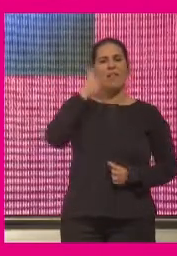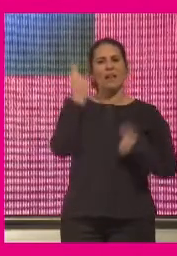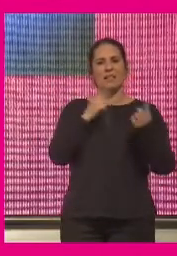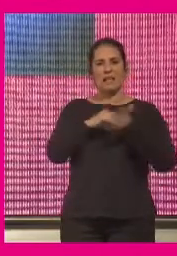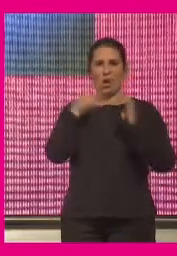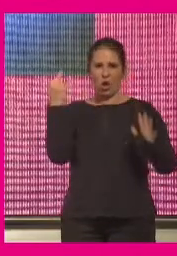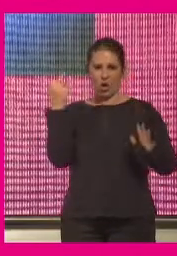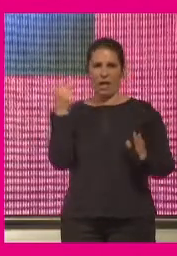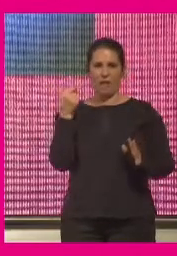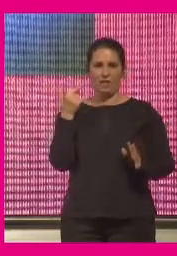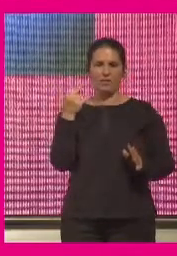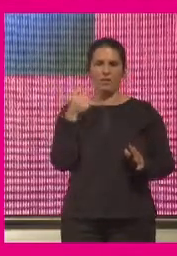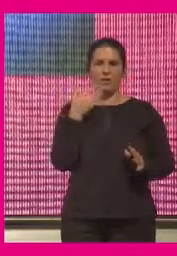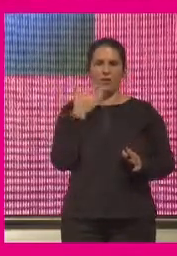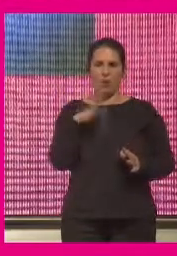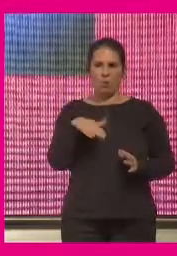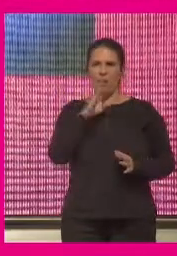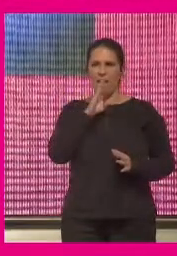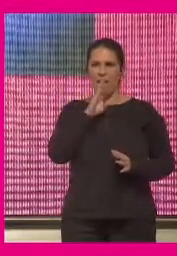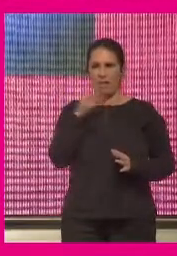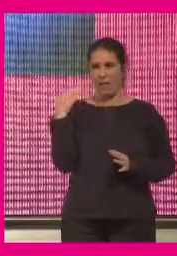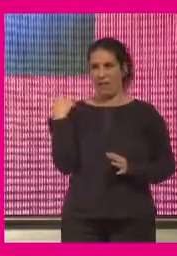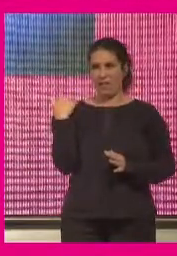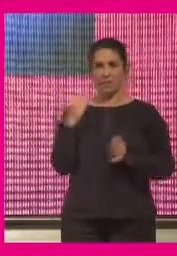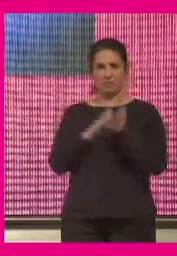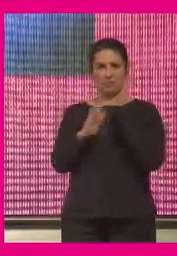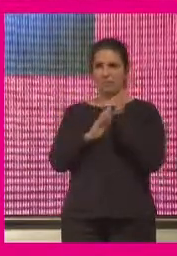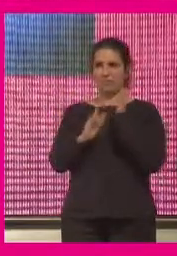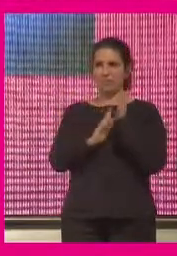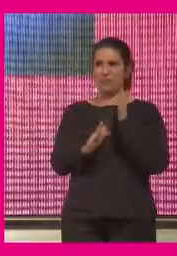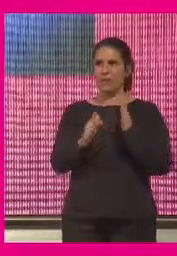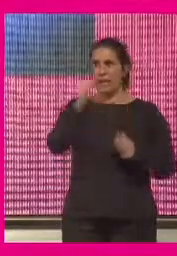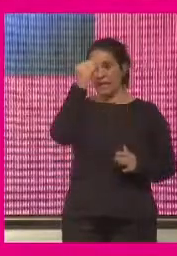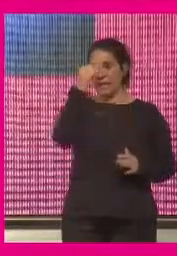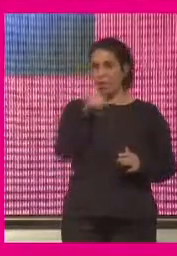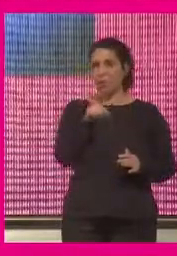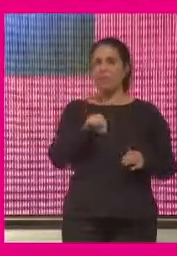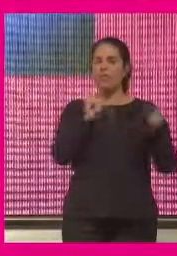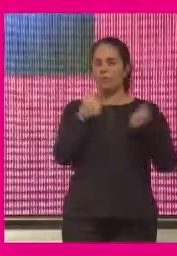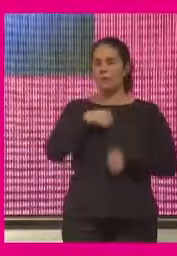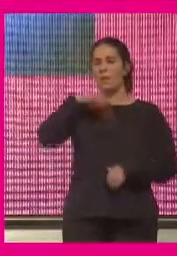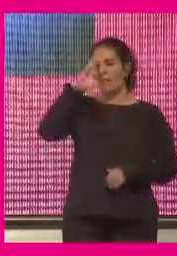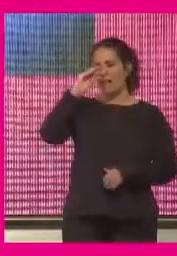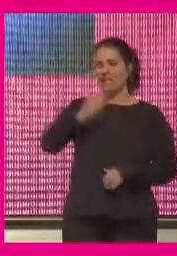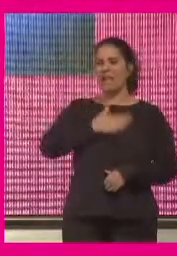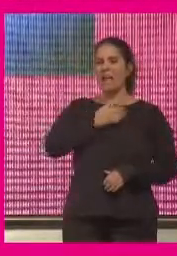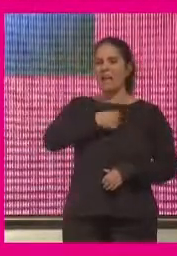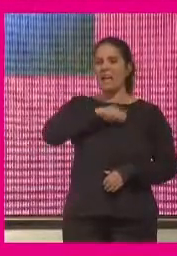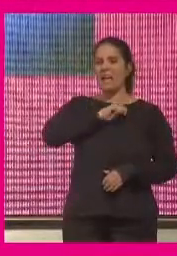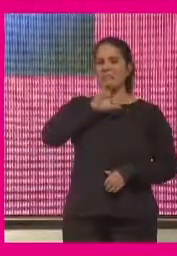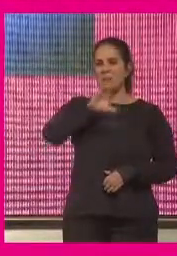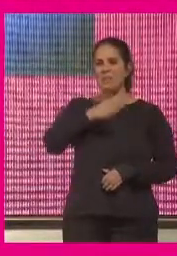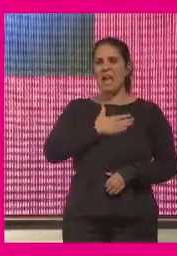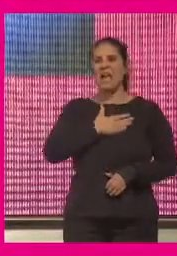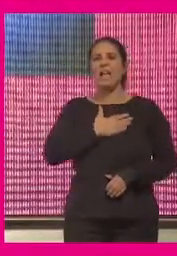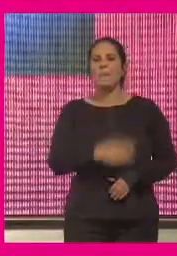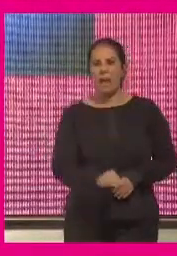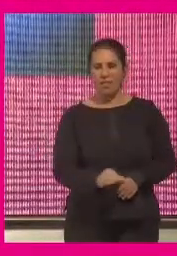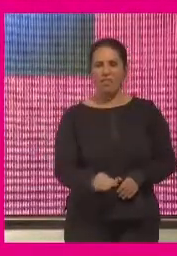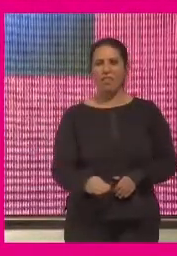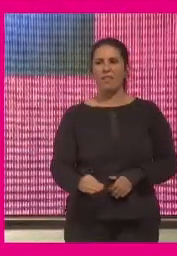tecnología como se planteaba hace un momento creo que ahí de manera inteligente nuestro país ha sido capaz de